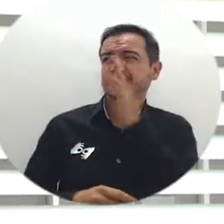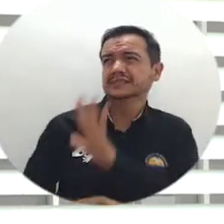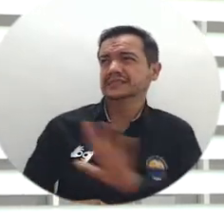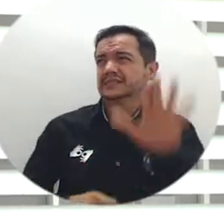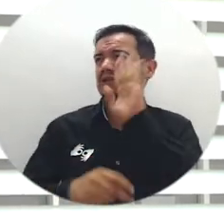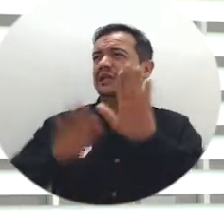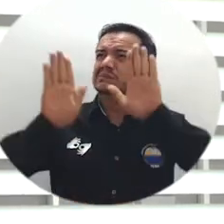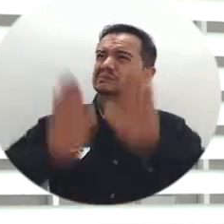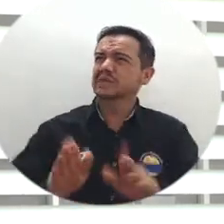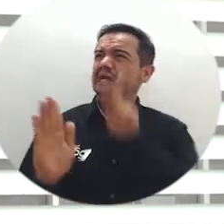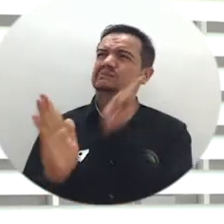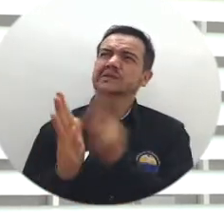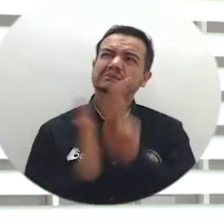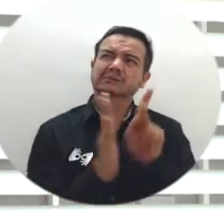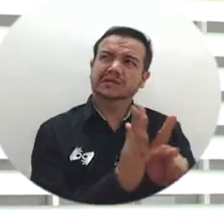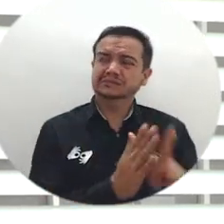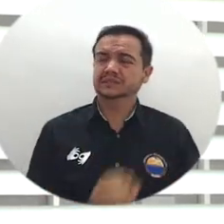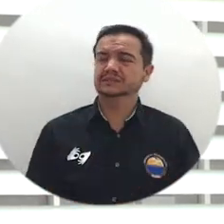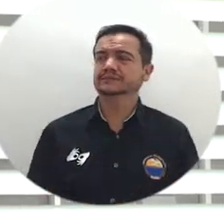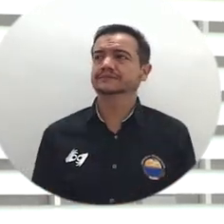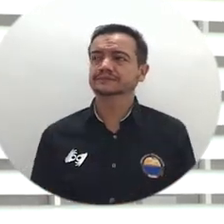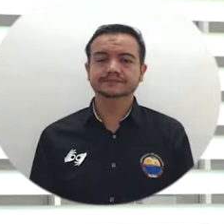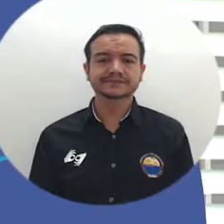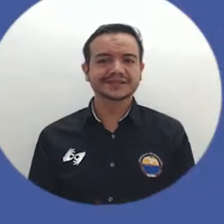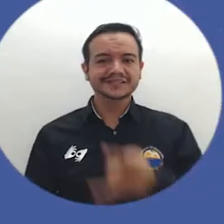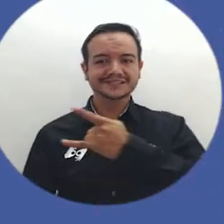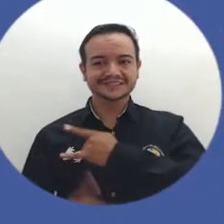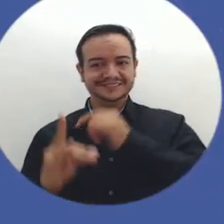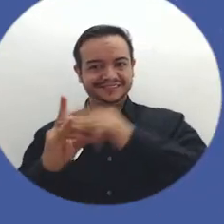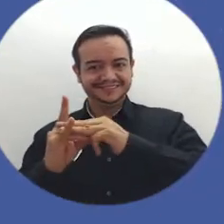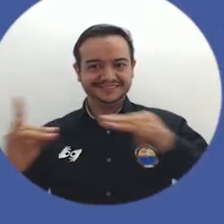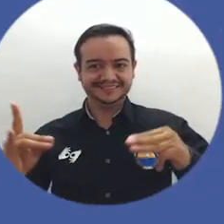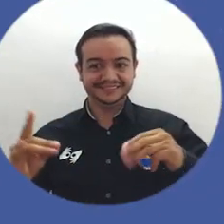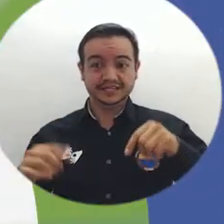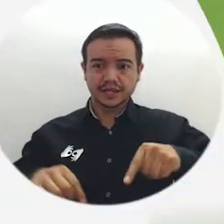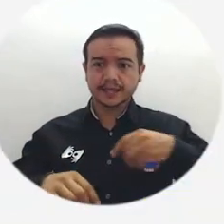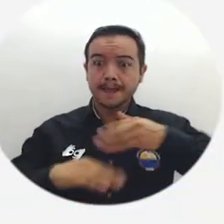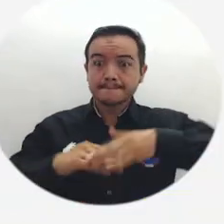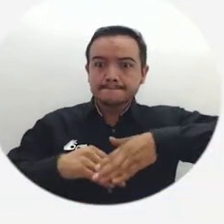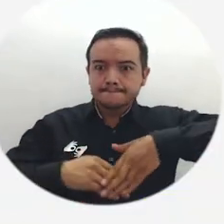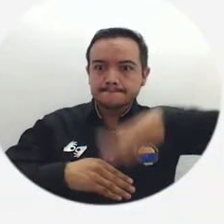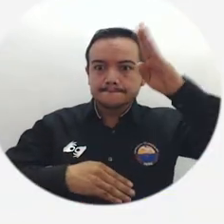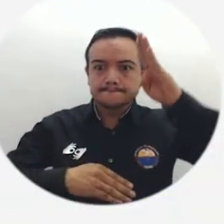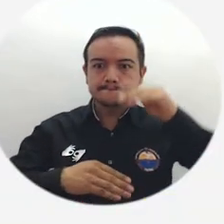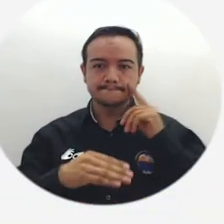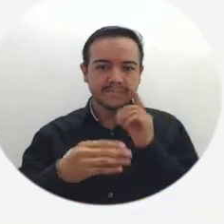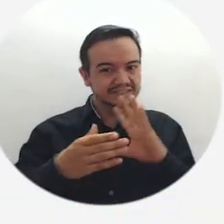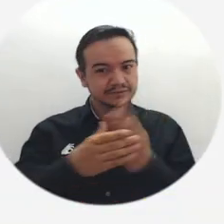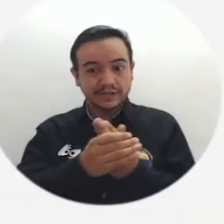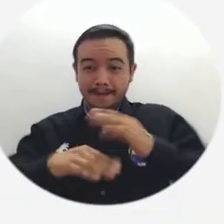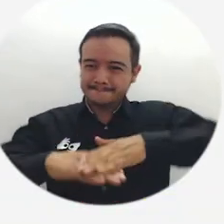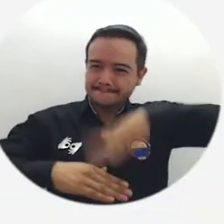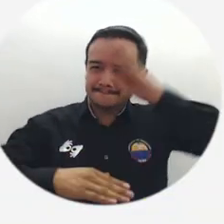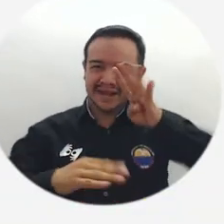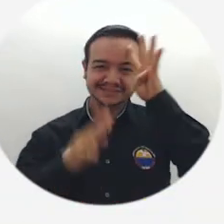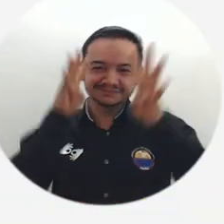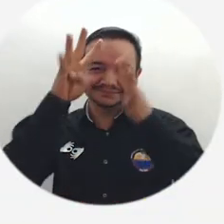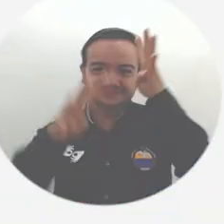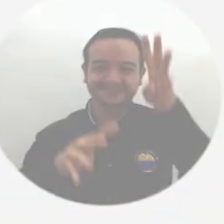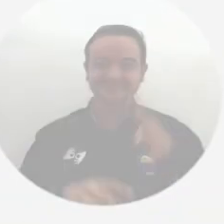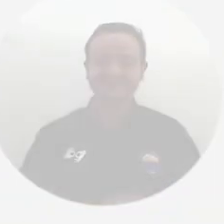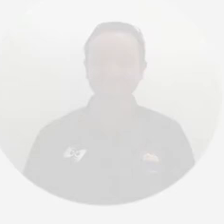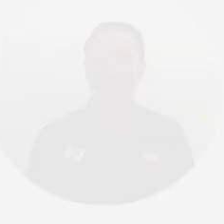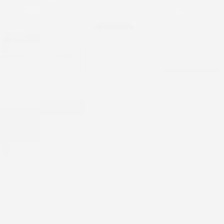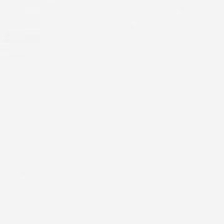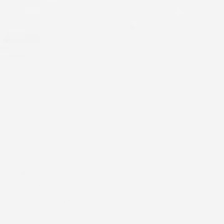homicida en el marco del paro nacional. Universidad del Magdalena, aún más incluyente e